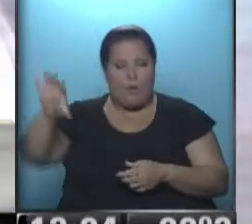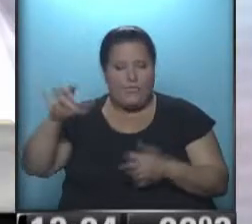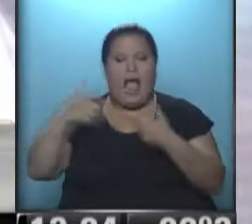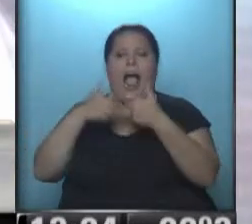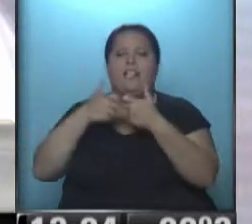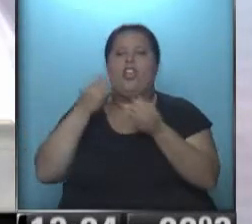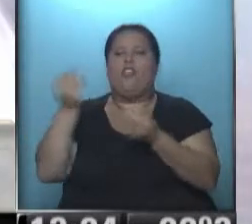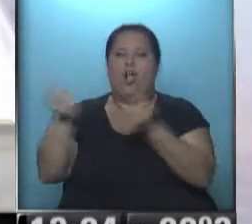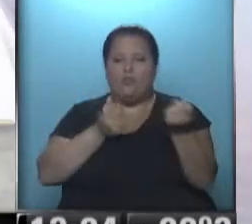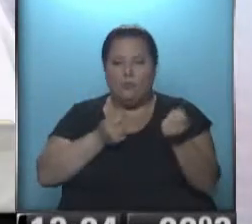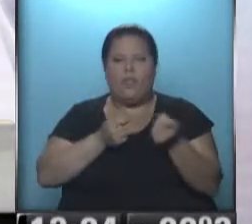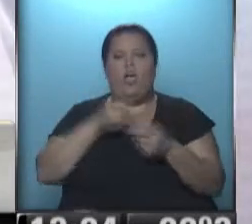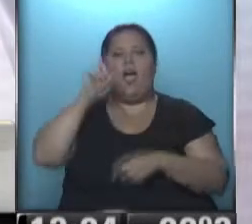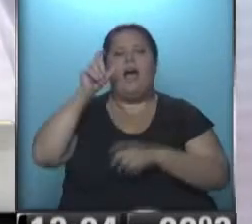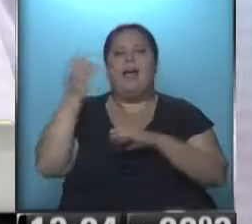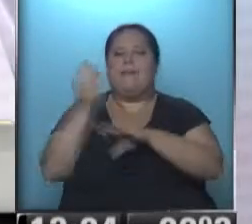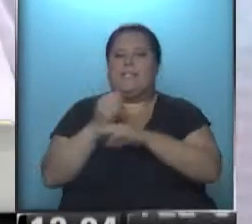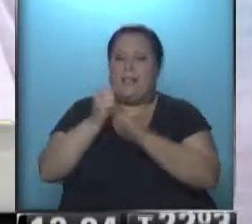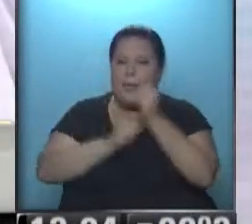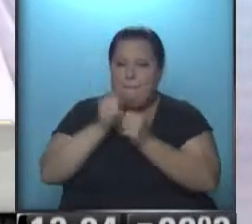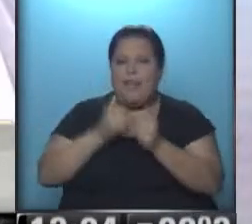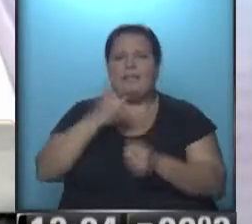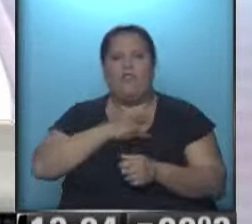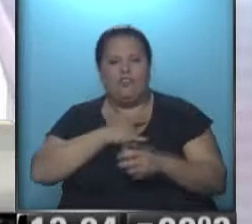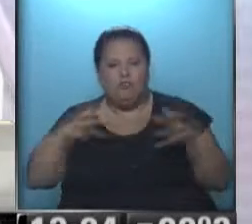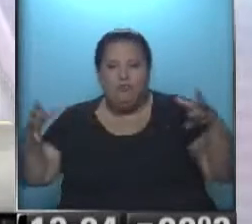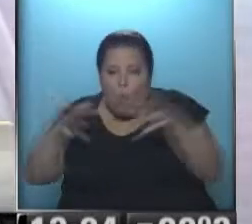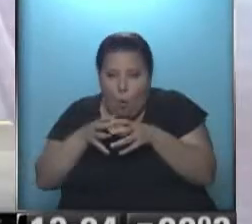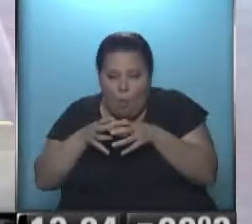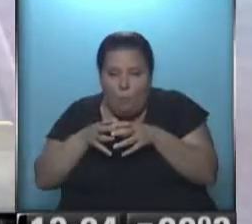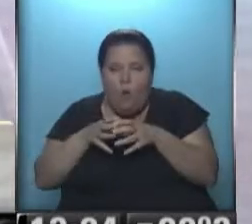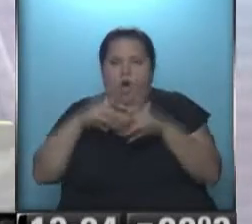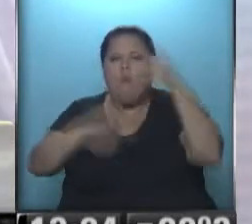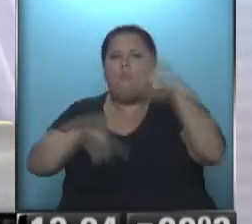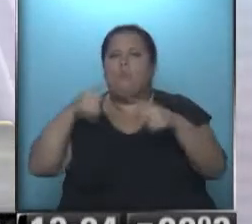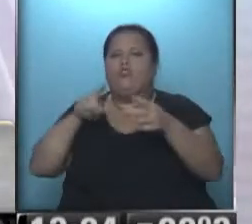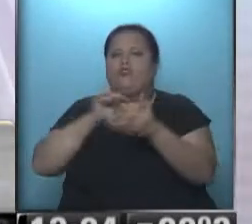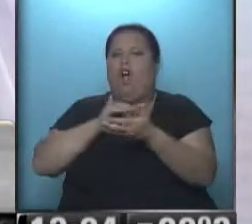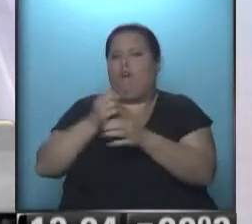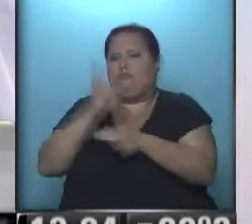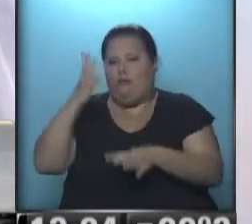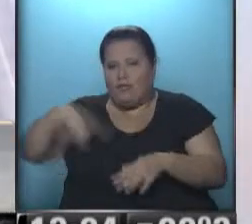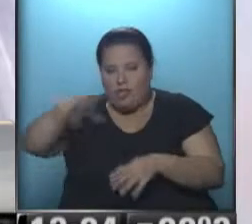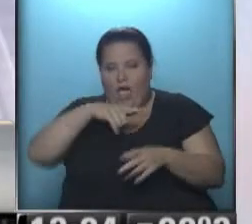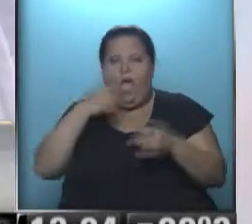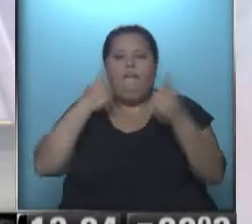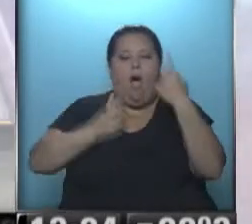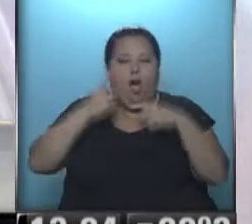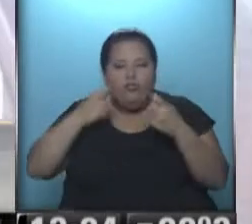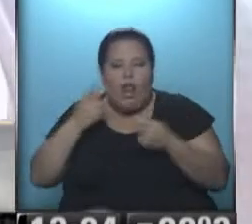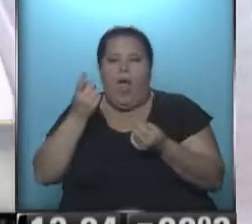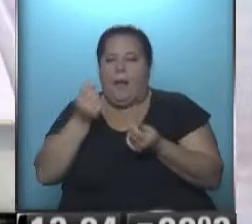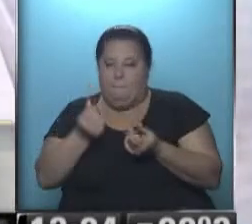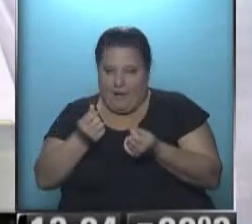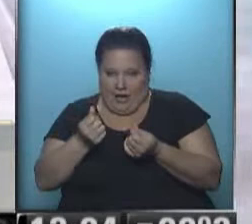asociaciones de consumidores, representantes empresarios, académicos. Es decir, va a un órgano multidisciplinario donde vamos a ir haciendo un seguimiento de todos los